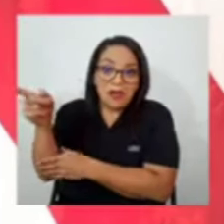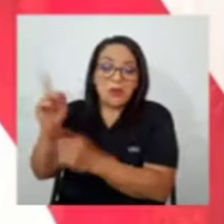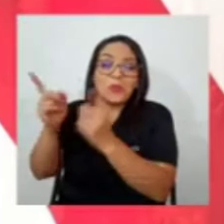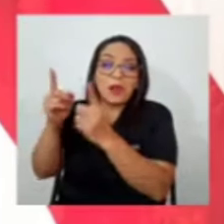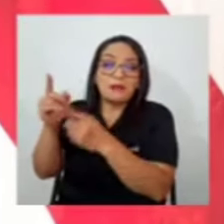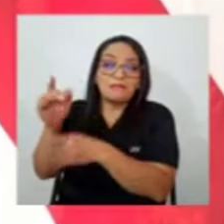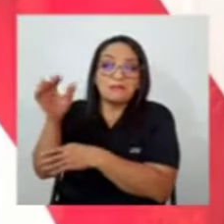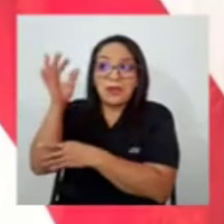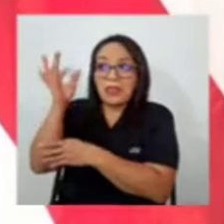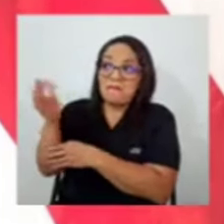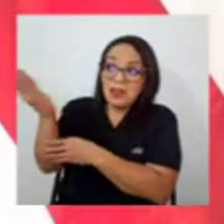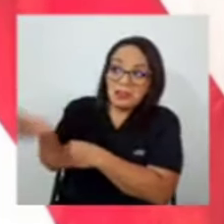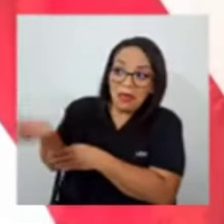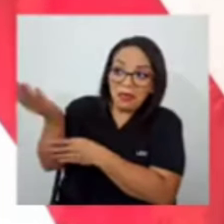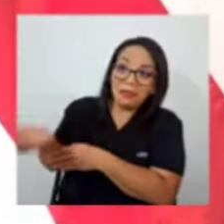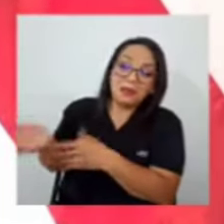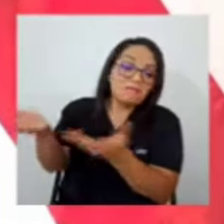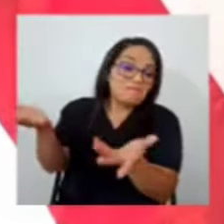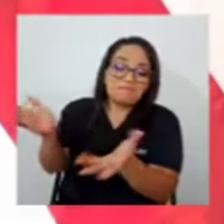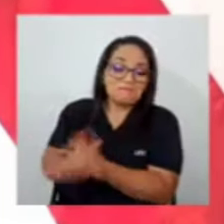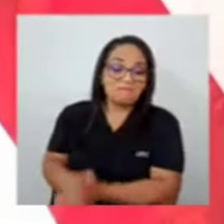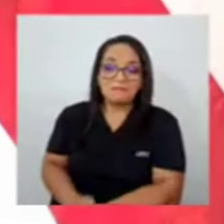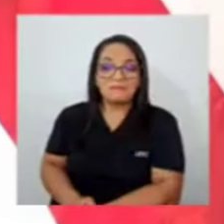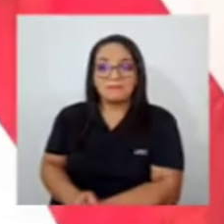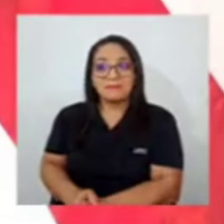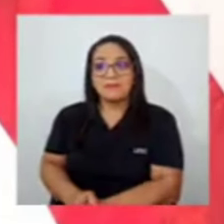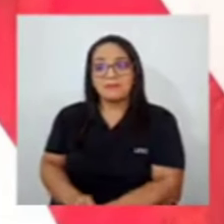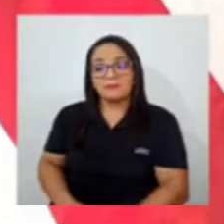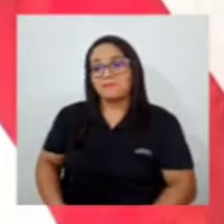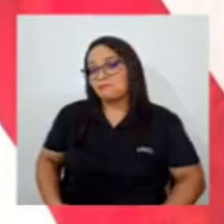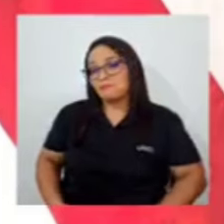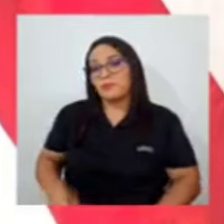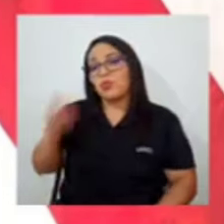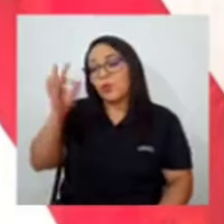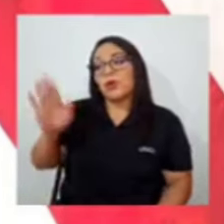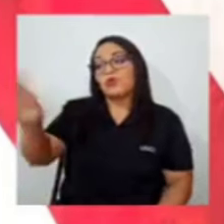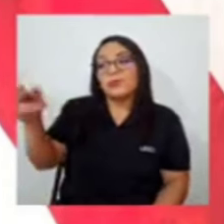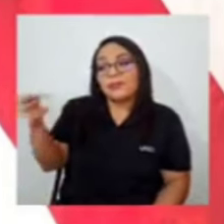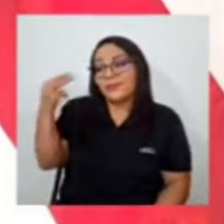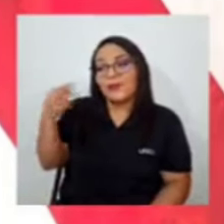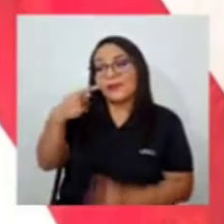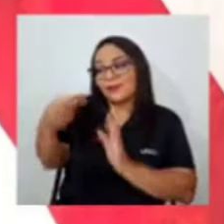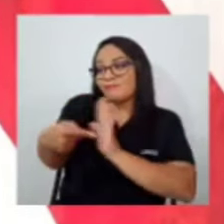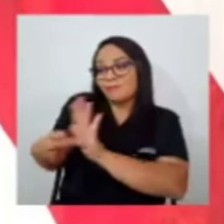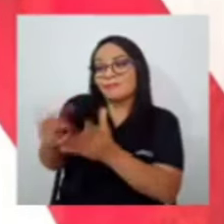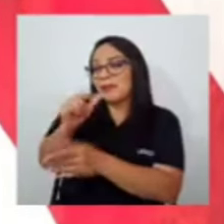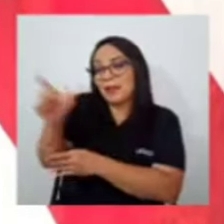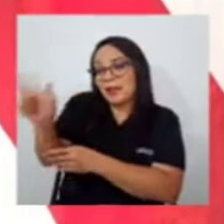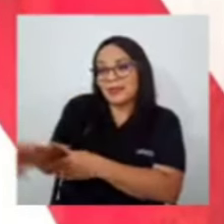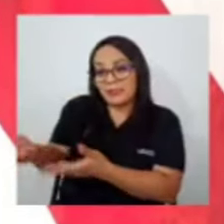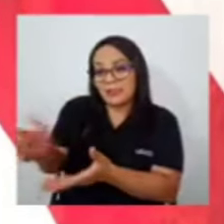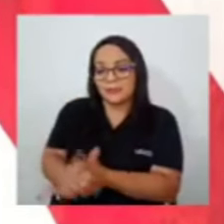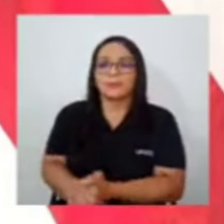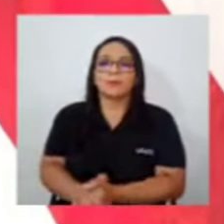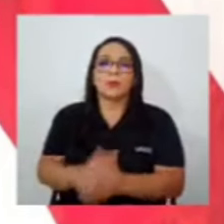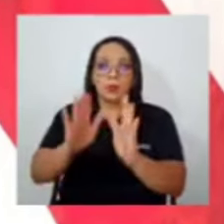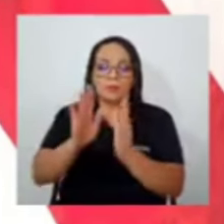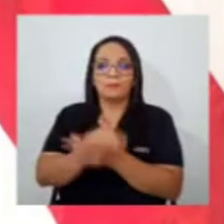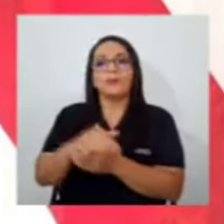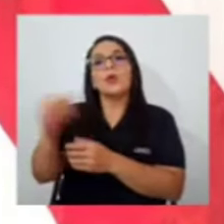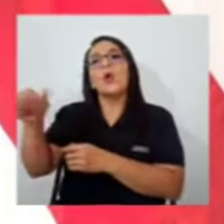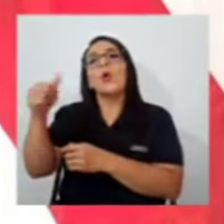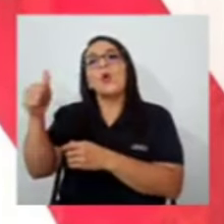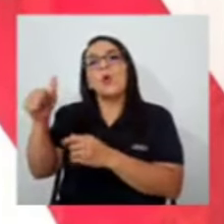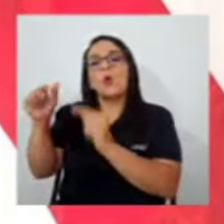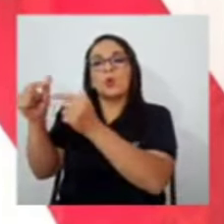yo creo que su historial habla por sí mismo. Sobre las otras, vea, volvemos a lo mismo, esta es una